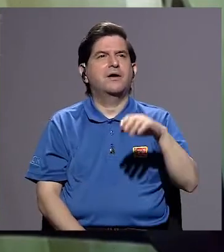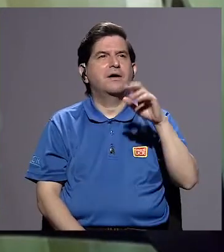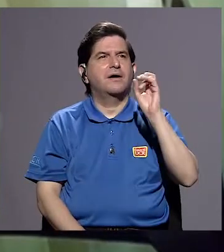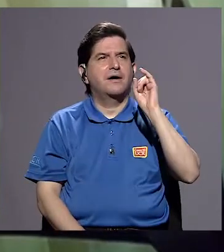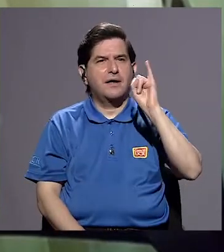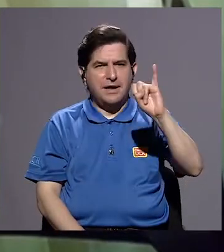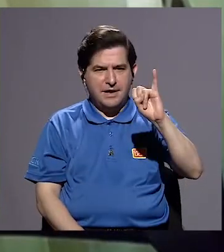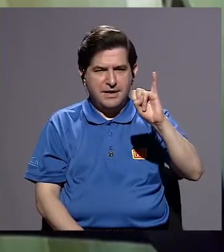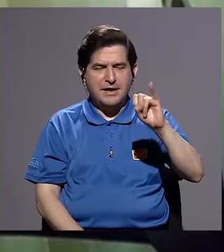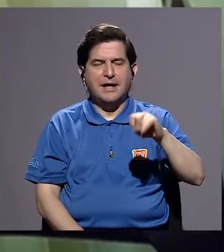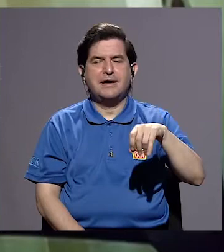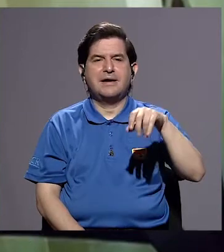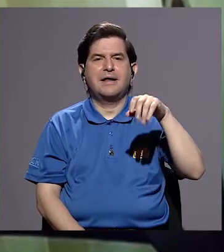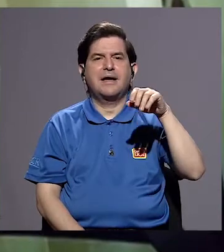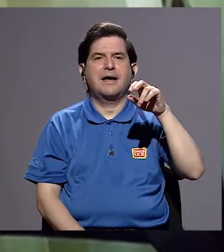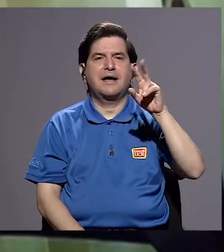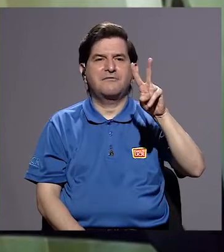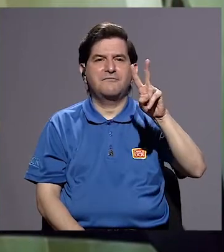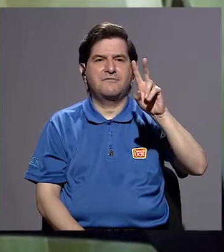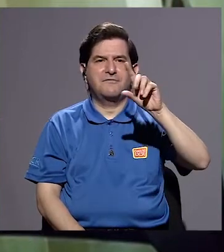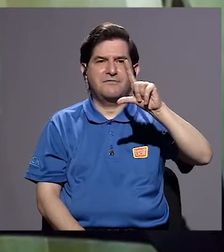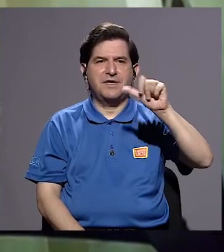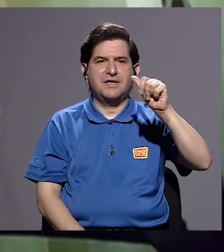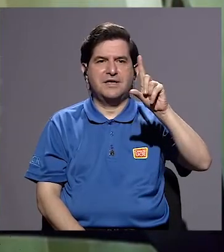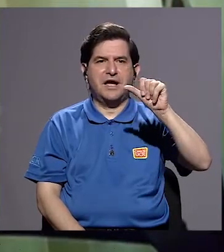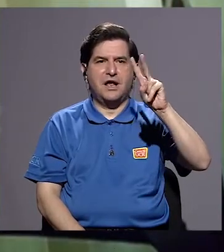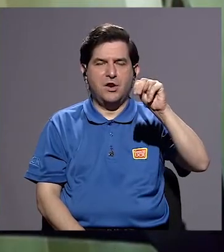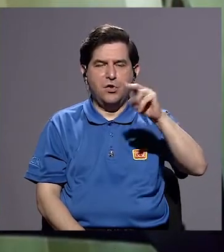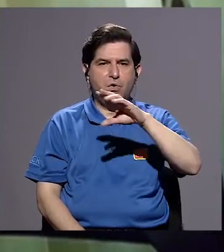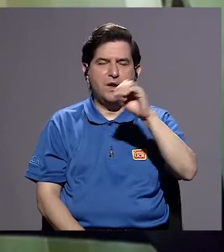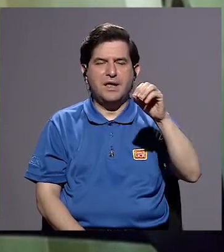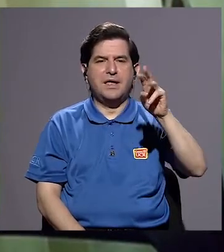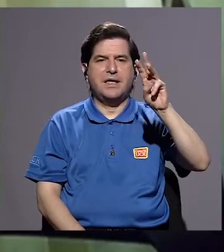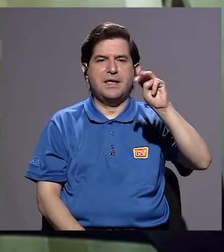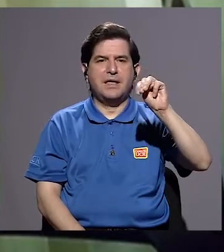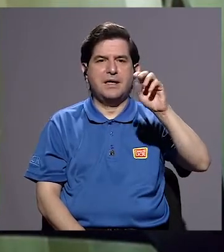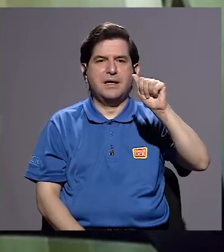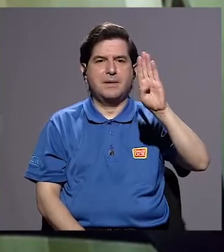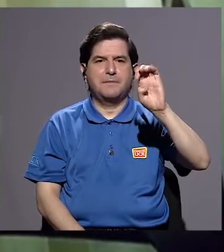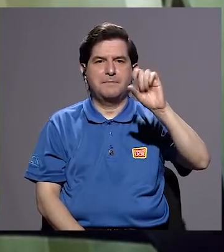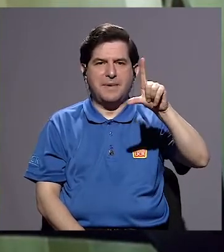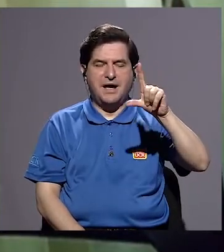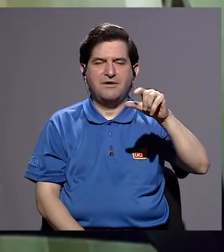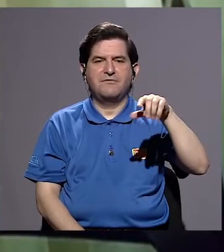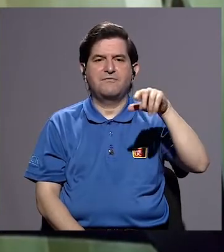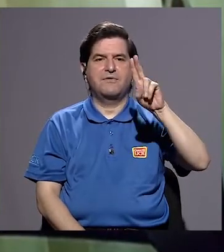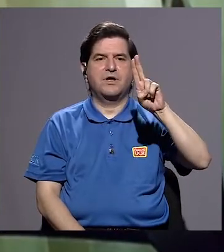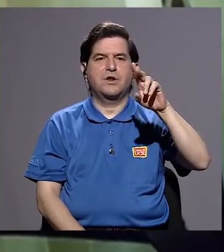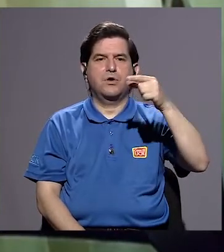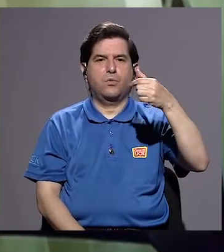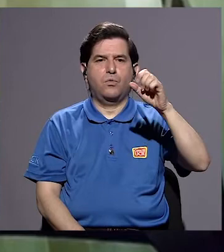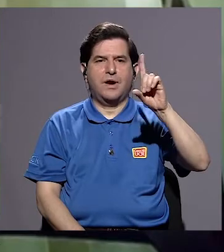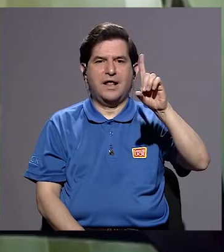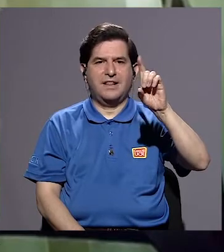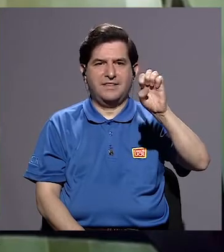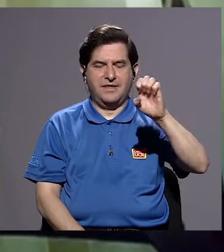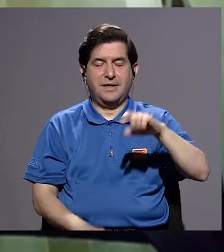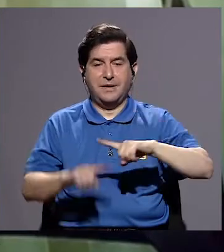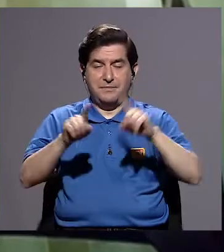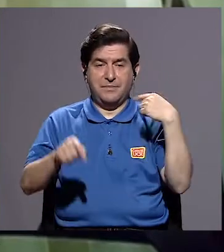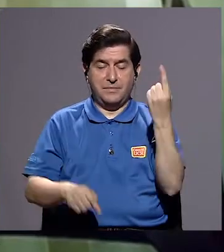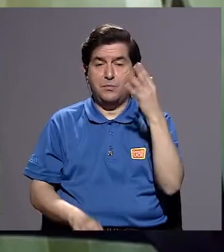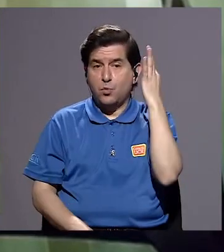Villalón y Mabel Ugalde. Éramos pocas mujeres, pero siempre éramos